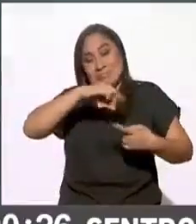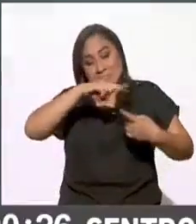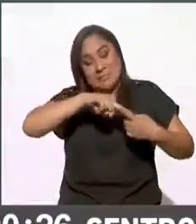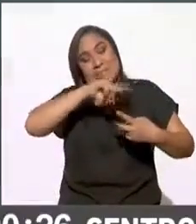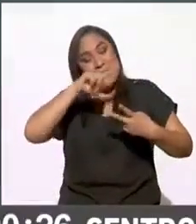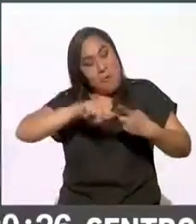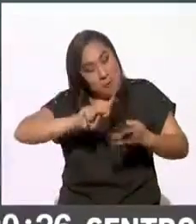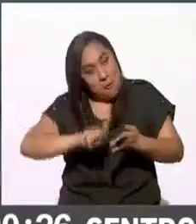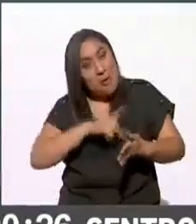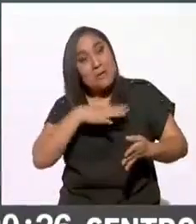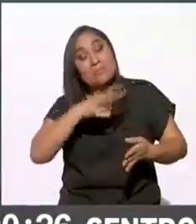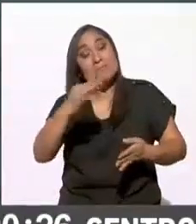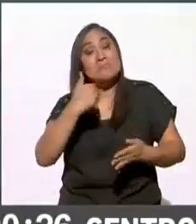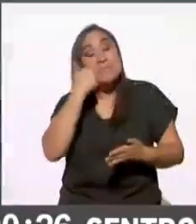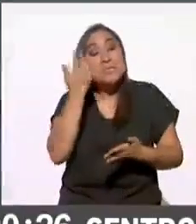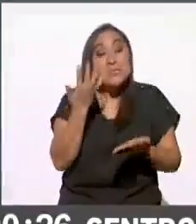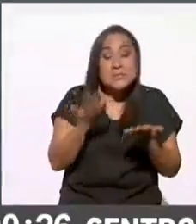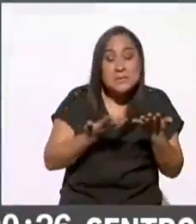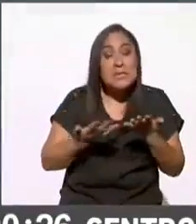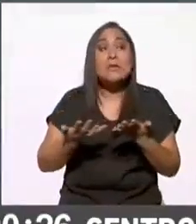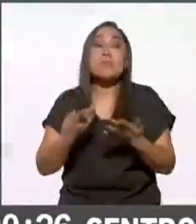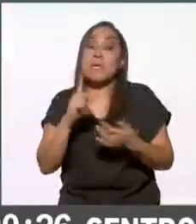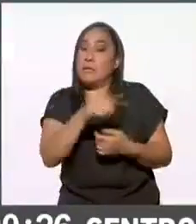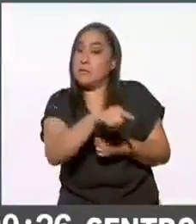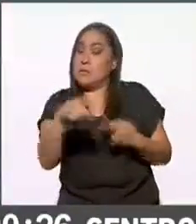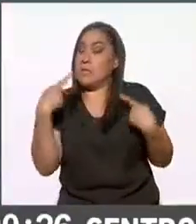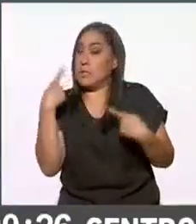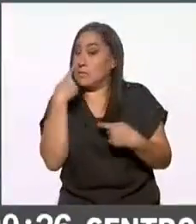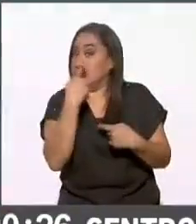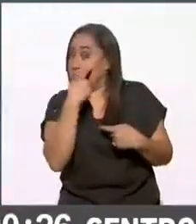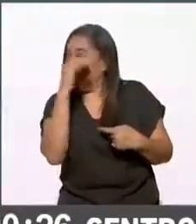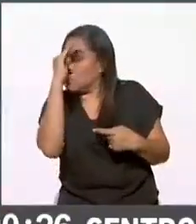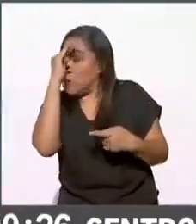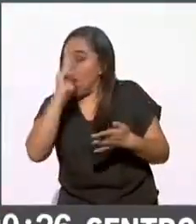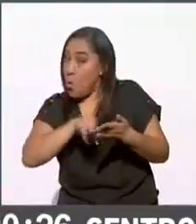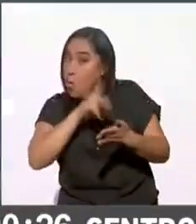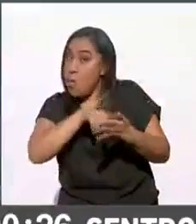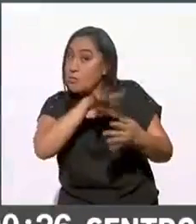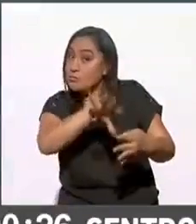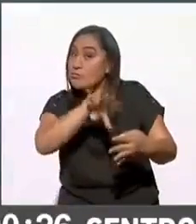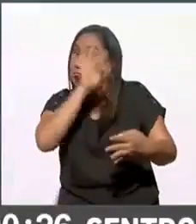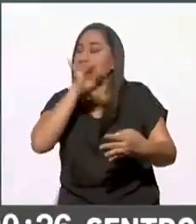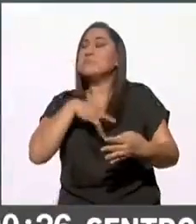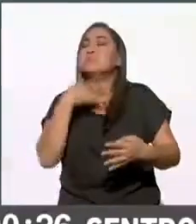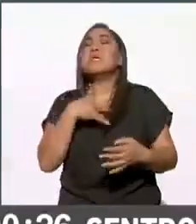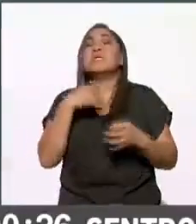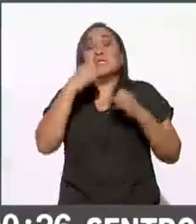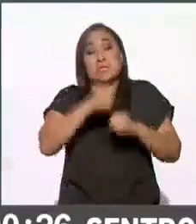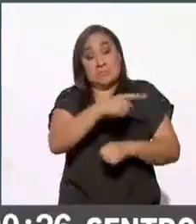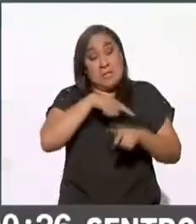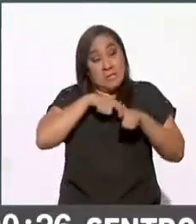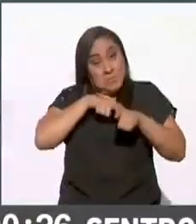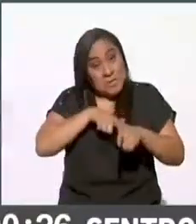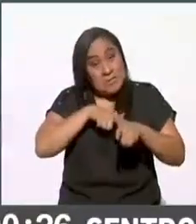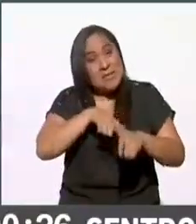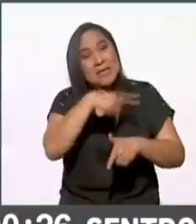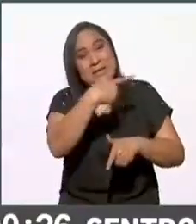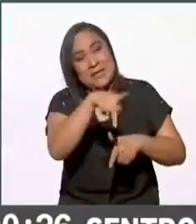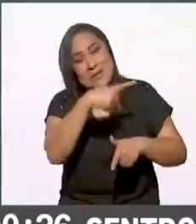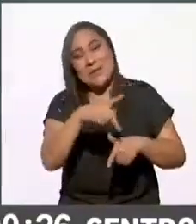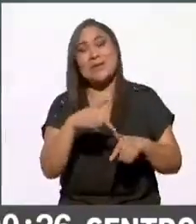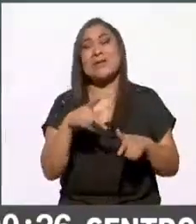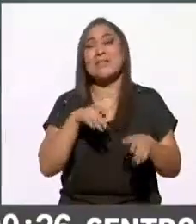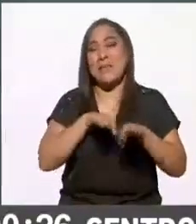alguna manera por parte de los ciudadanos devolverles el voto el voto de confianza para que continuaran con sus políticas